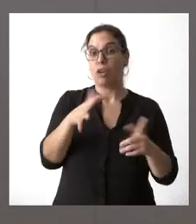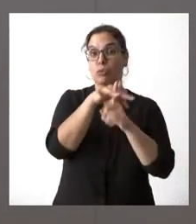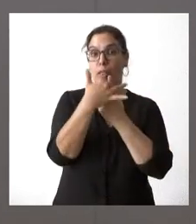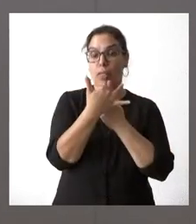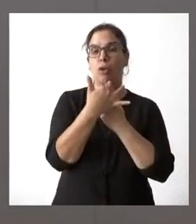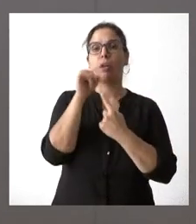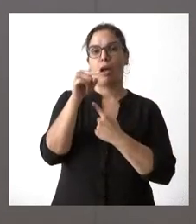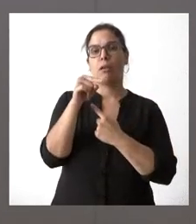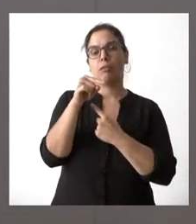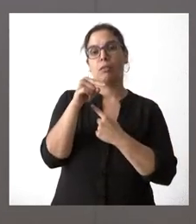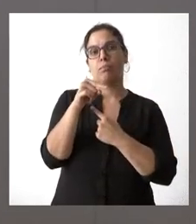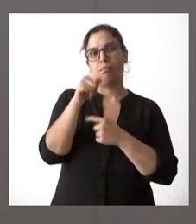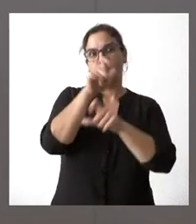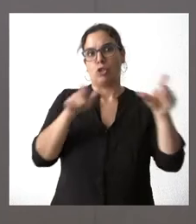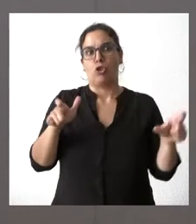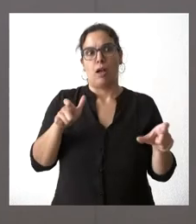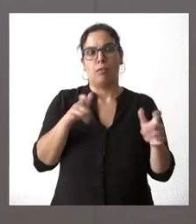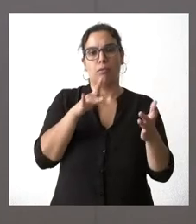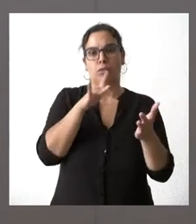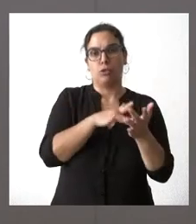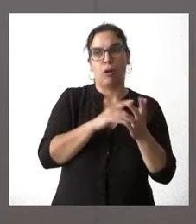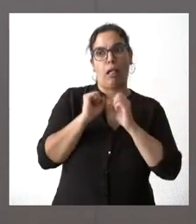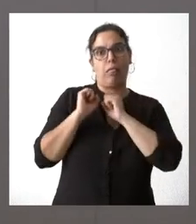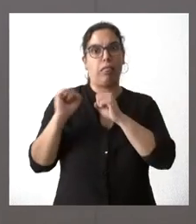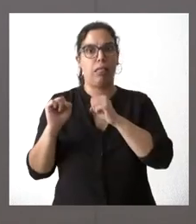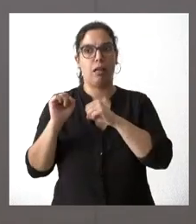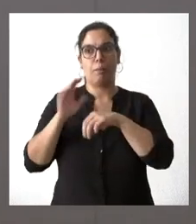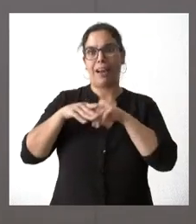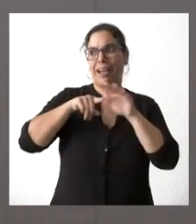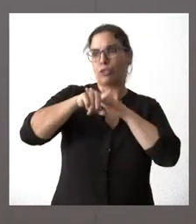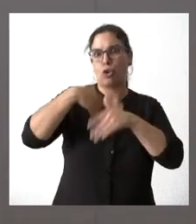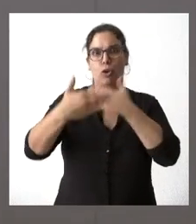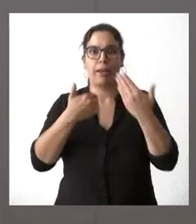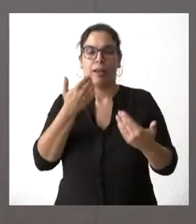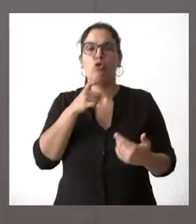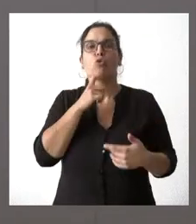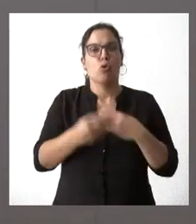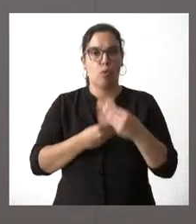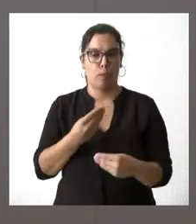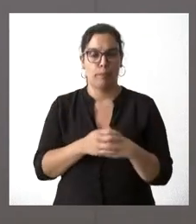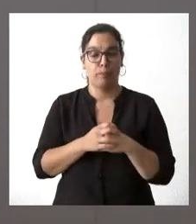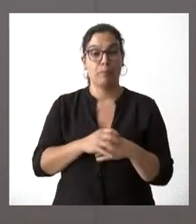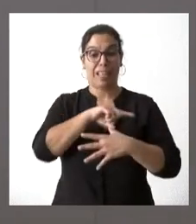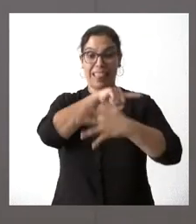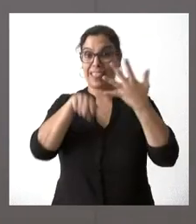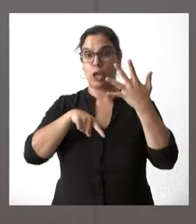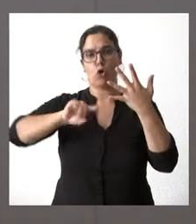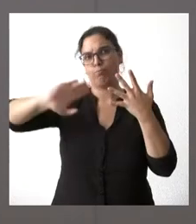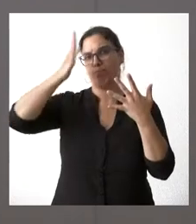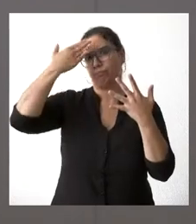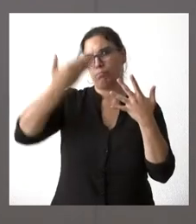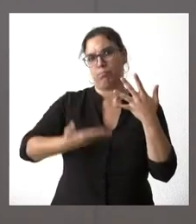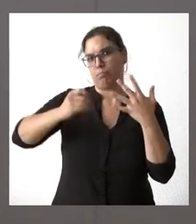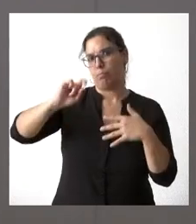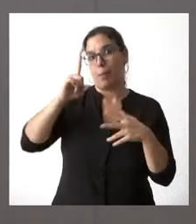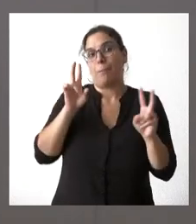seguramente muchos ciudadanos dependan del servicio público para hacer muchas gestiones. Quizás serían, fundamentalmente, estos cinco, los